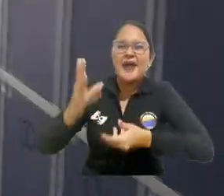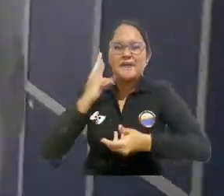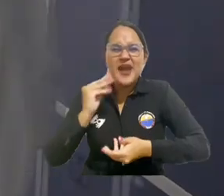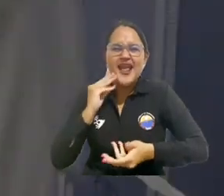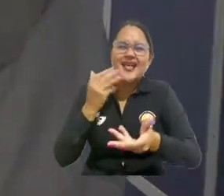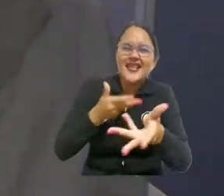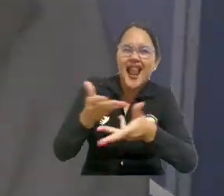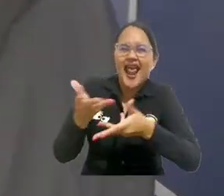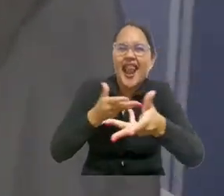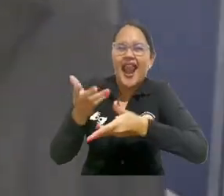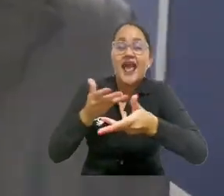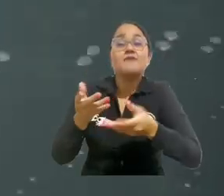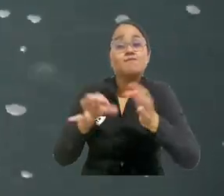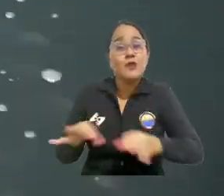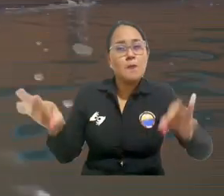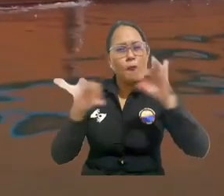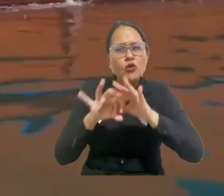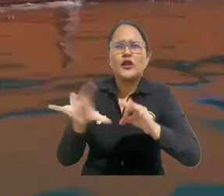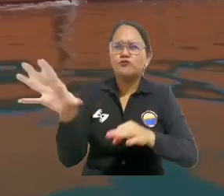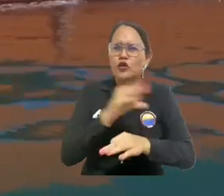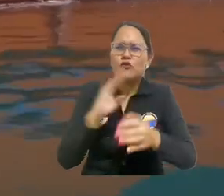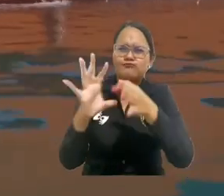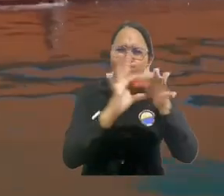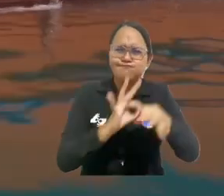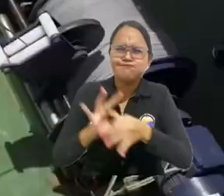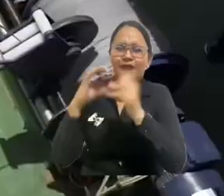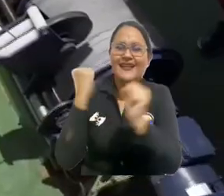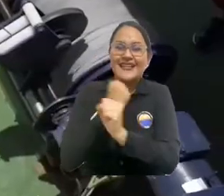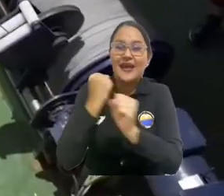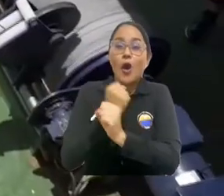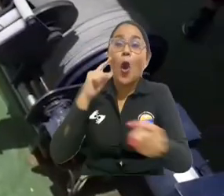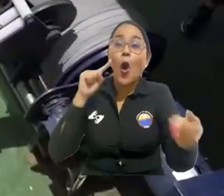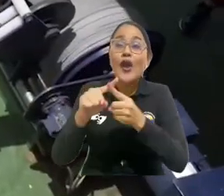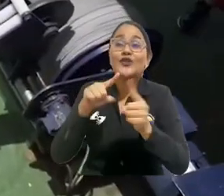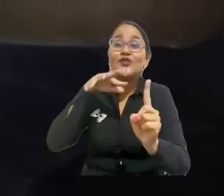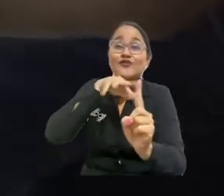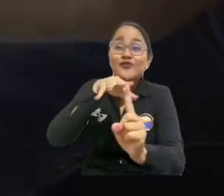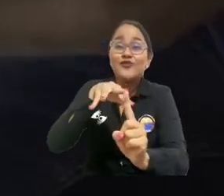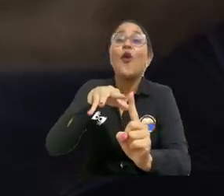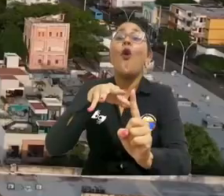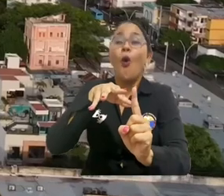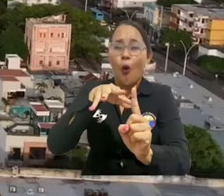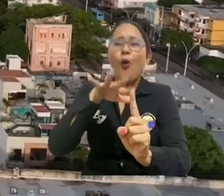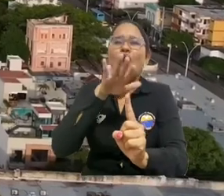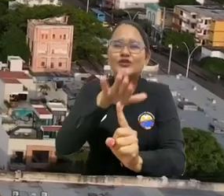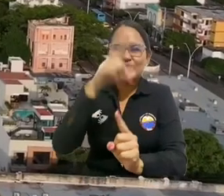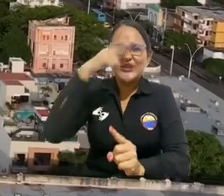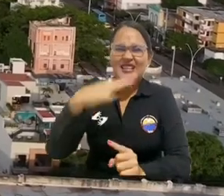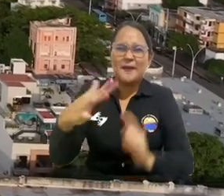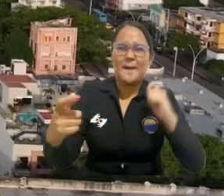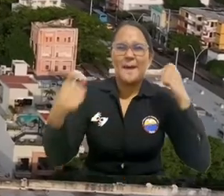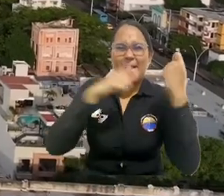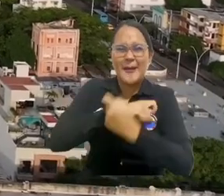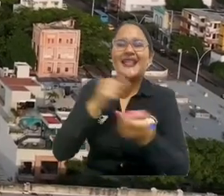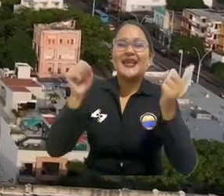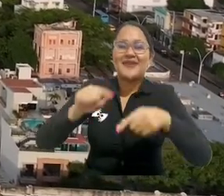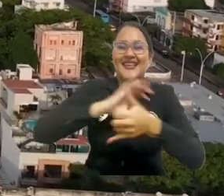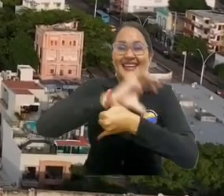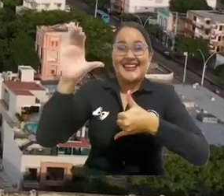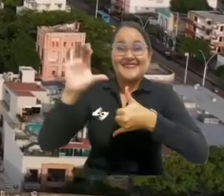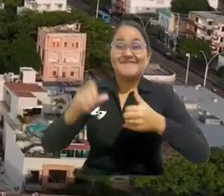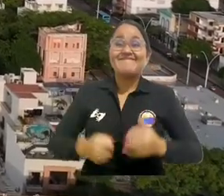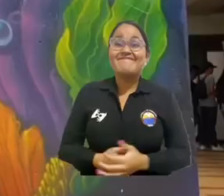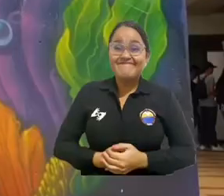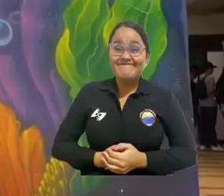en torno a este tema y la importancia de trabajar de manera articulada en pro de la transformación de la ciudad más antigua de Colombia y de la